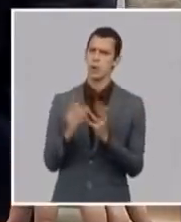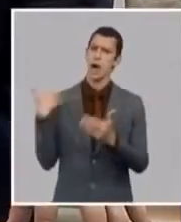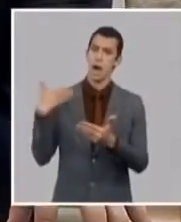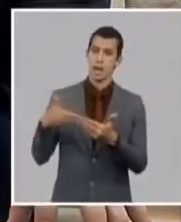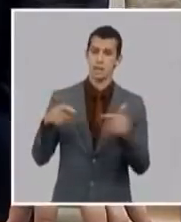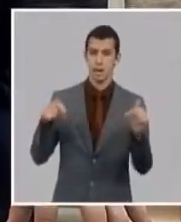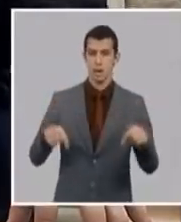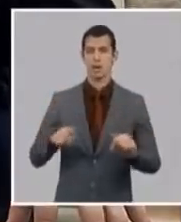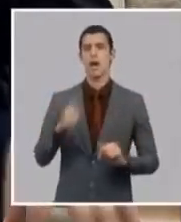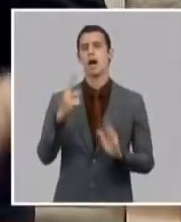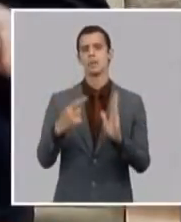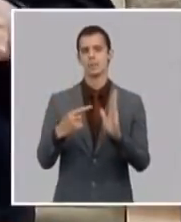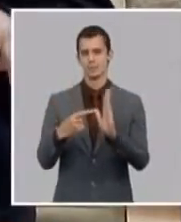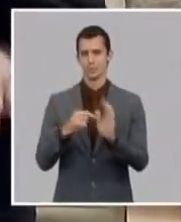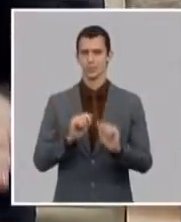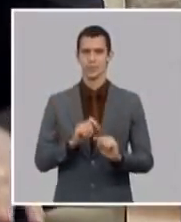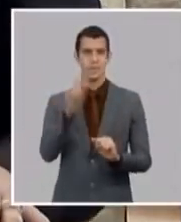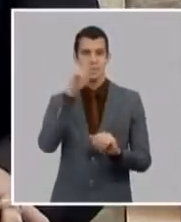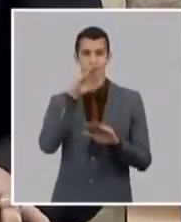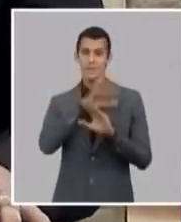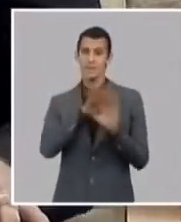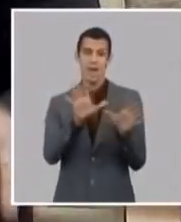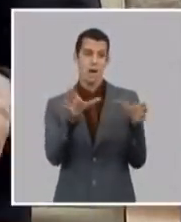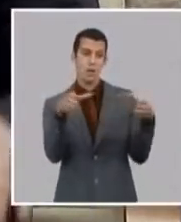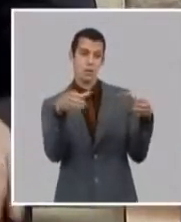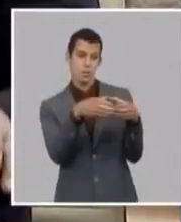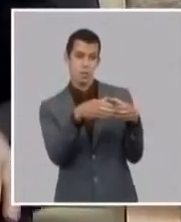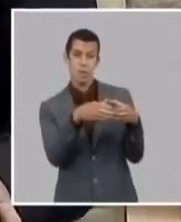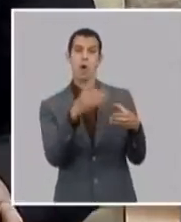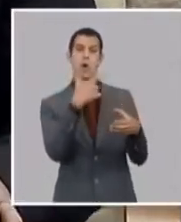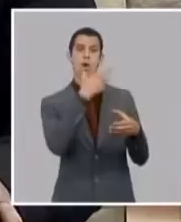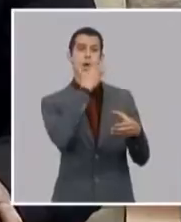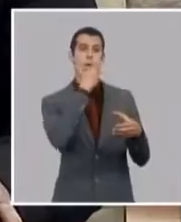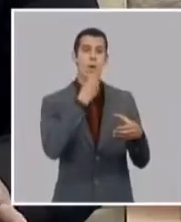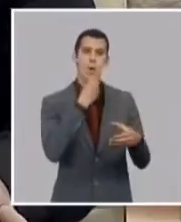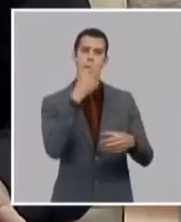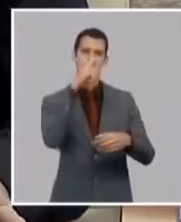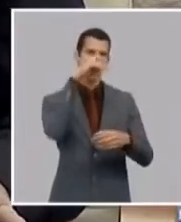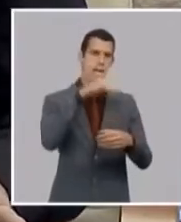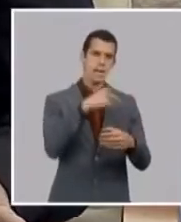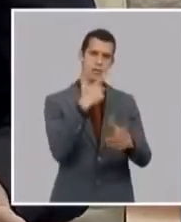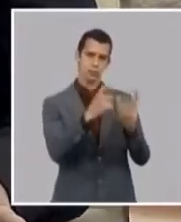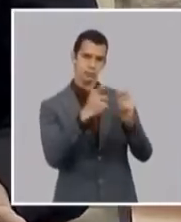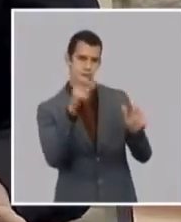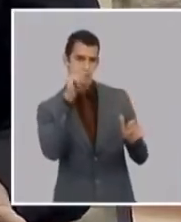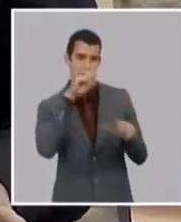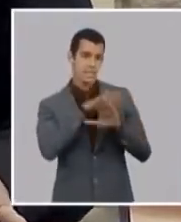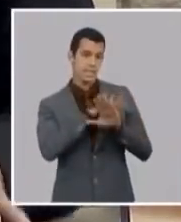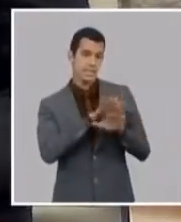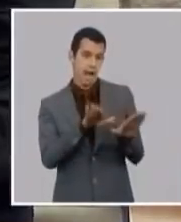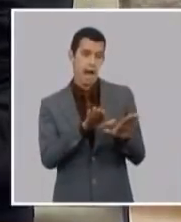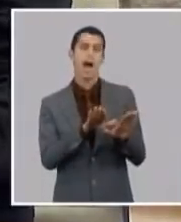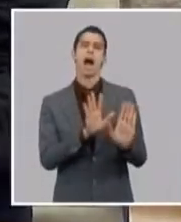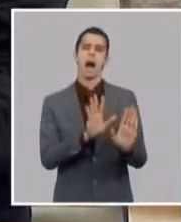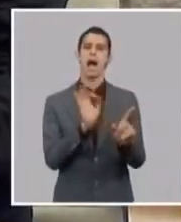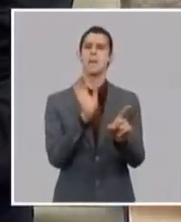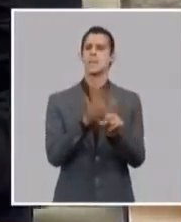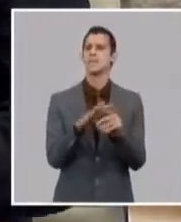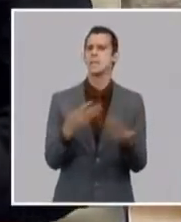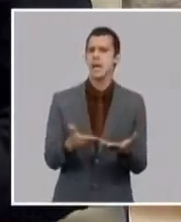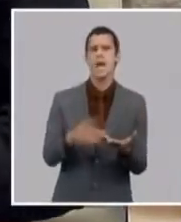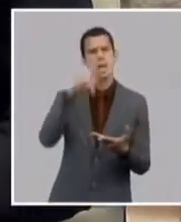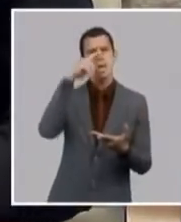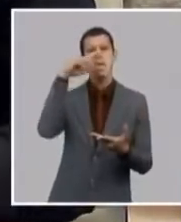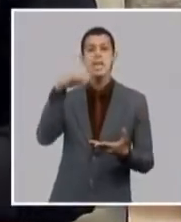que concluya y eso va a ser ya en septiembre en el propio septiembre se va a iniciar la vacunación masiva de